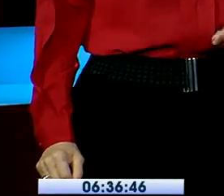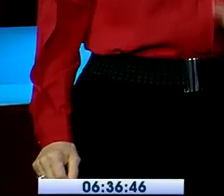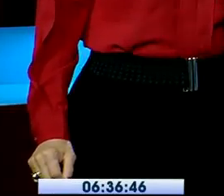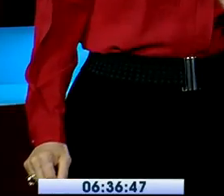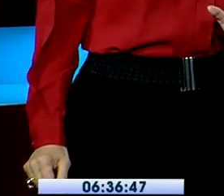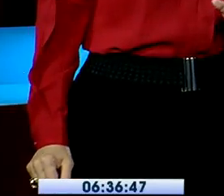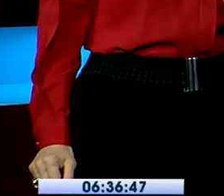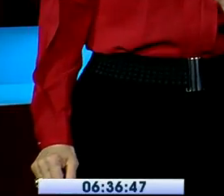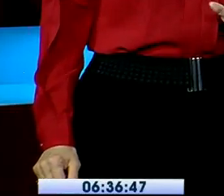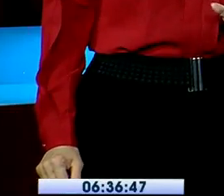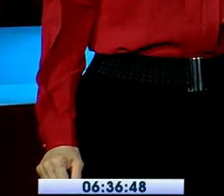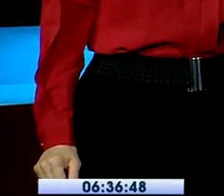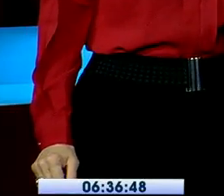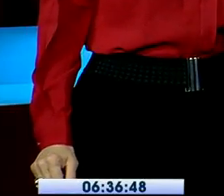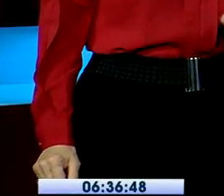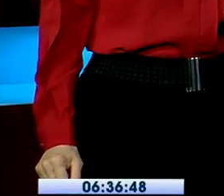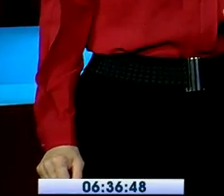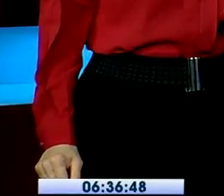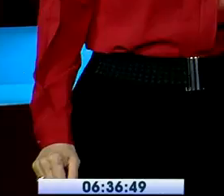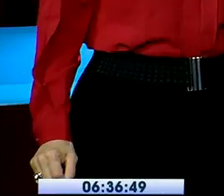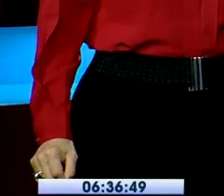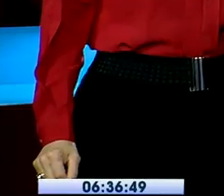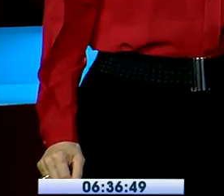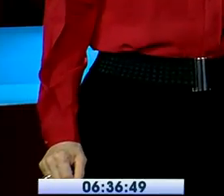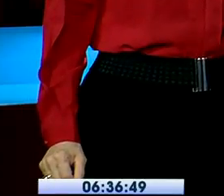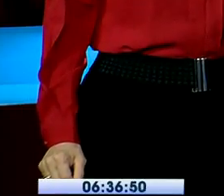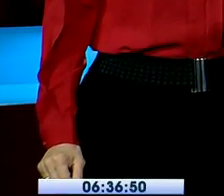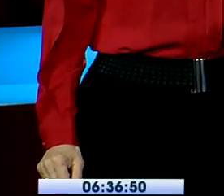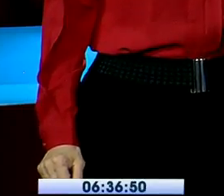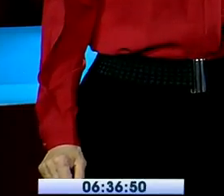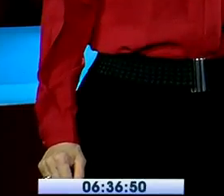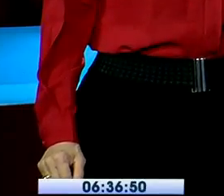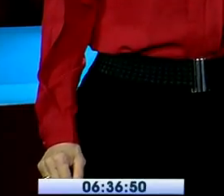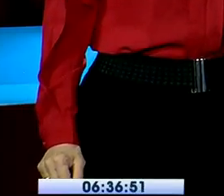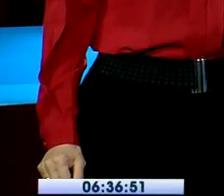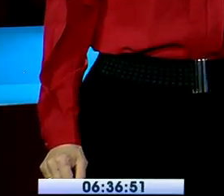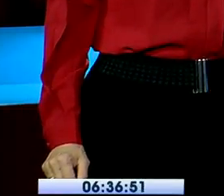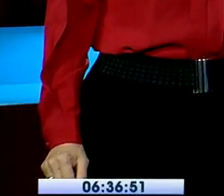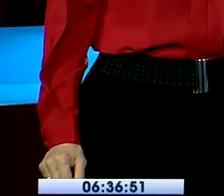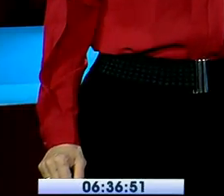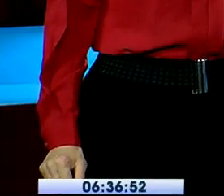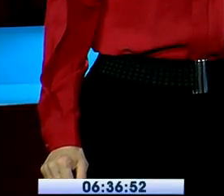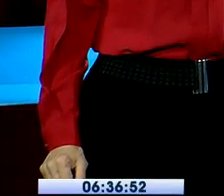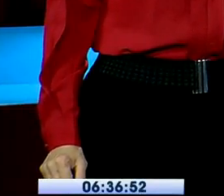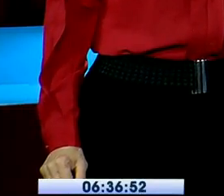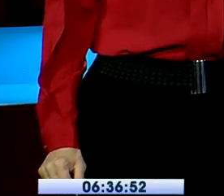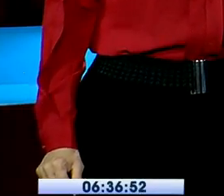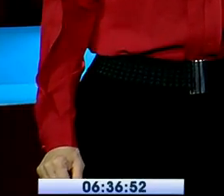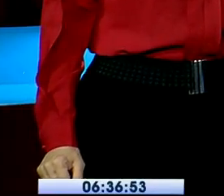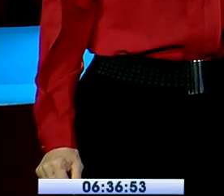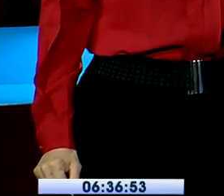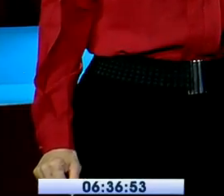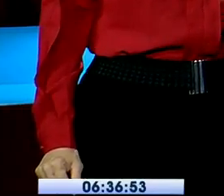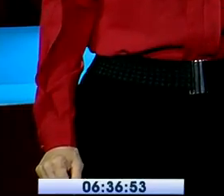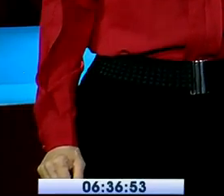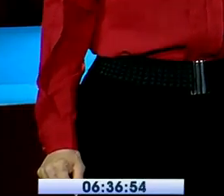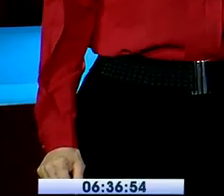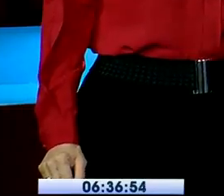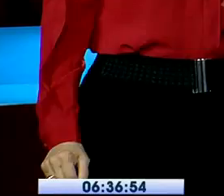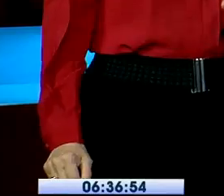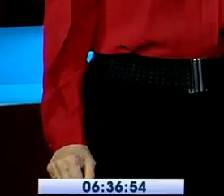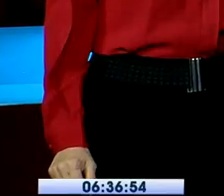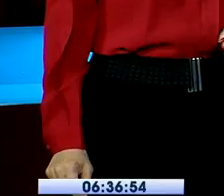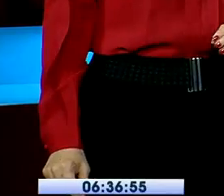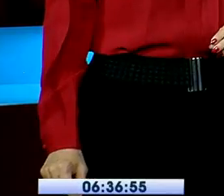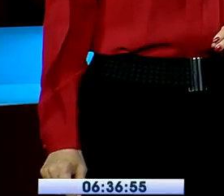Guayas, tras el colapso de tuberías captadoras de agua a causa de las intensas lluvias caídas en las